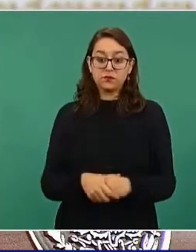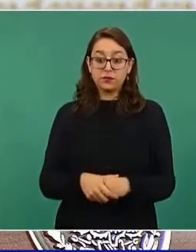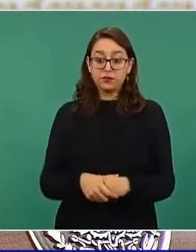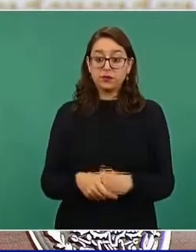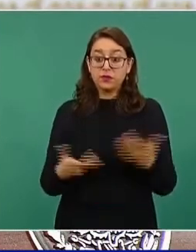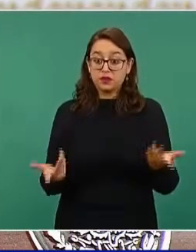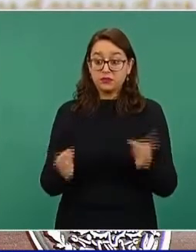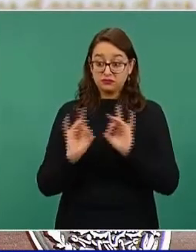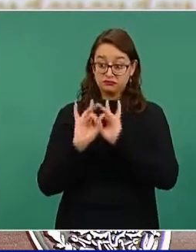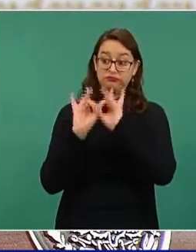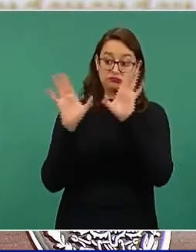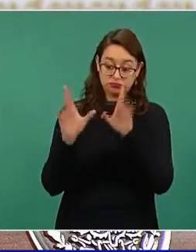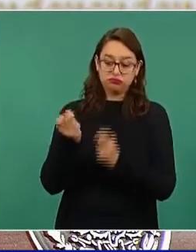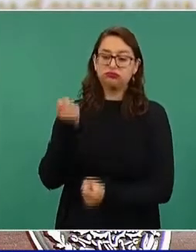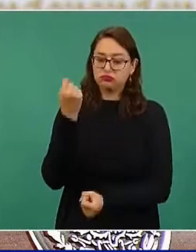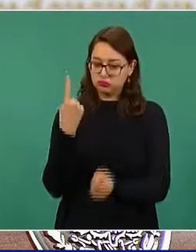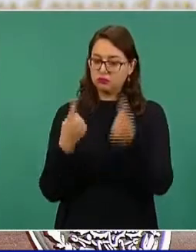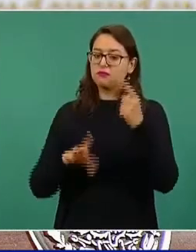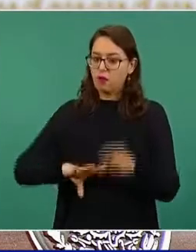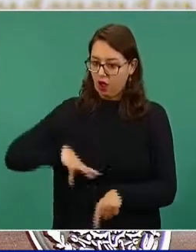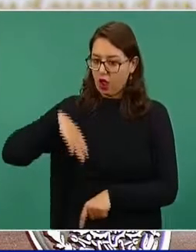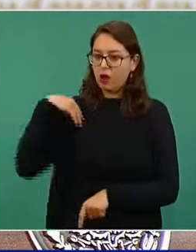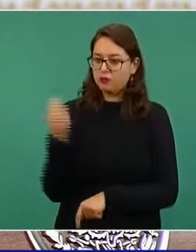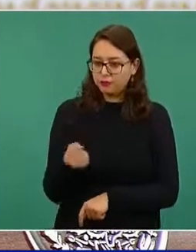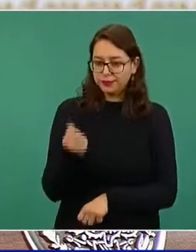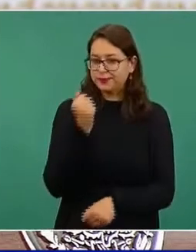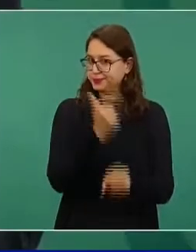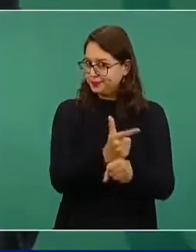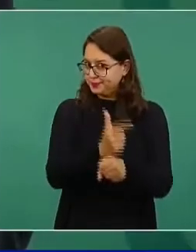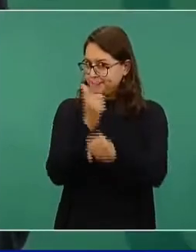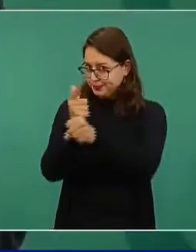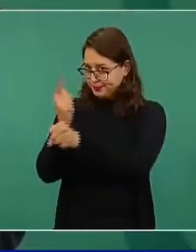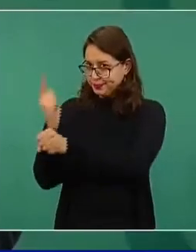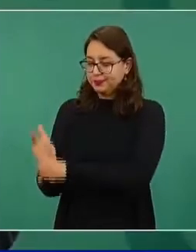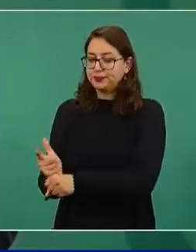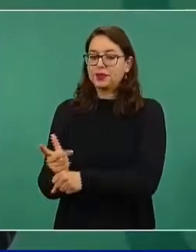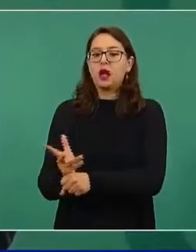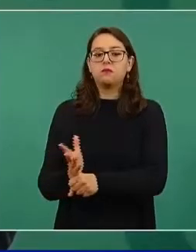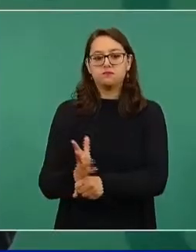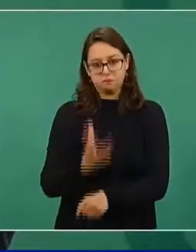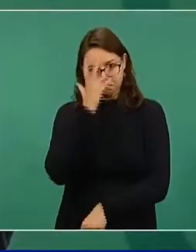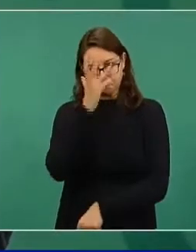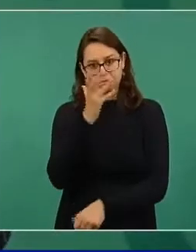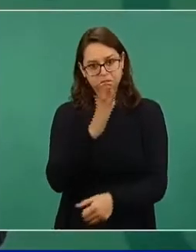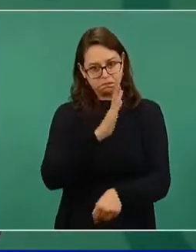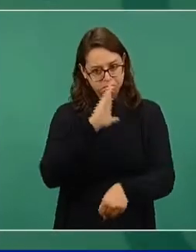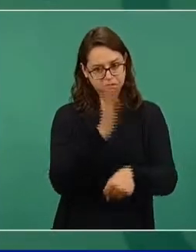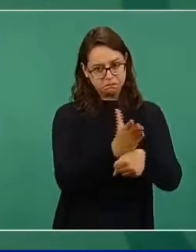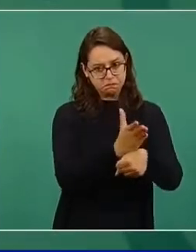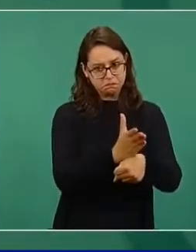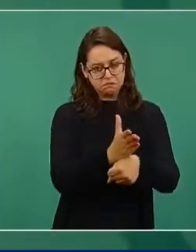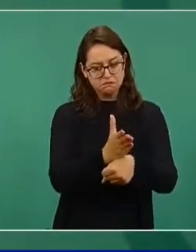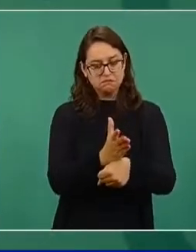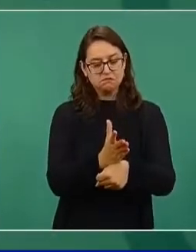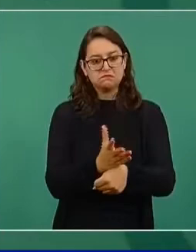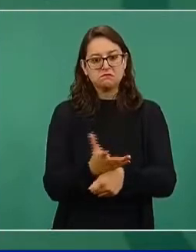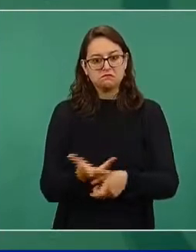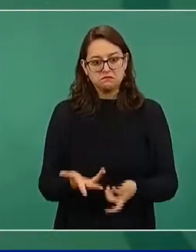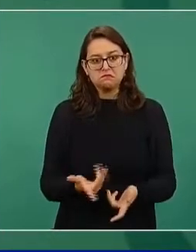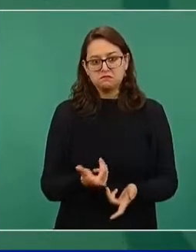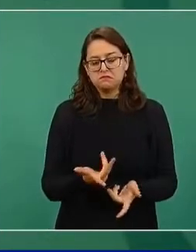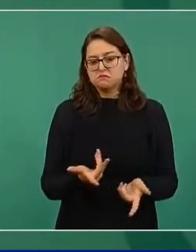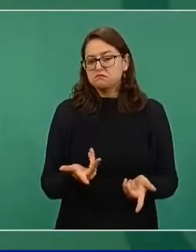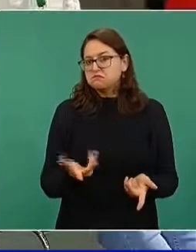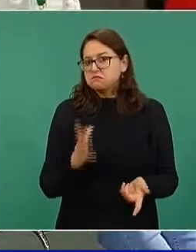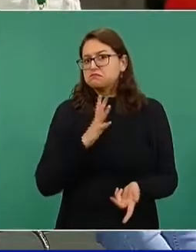hay abusos se castiga a quienes cometen esos excesos.